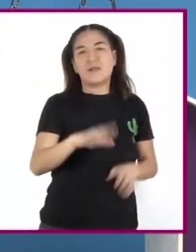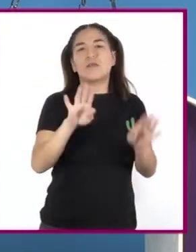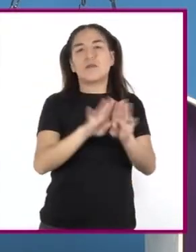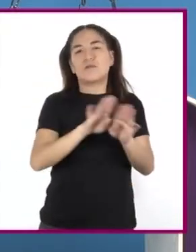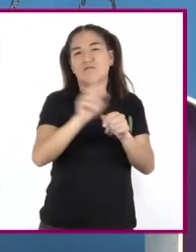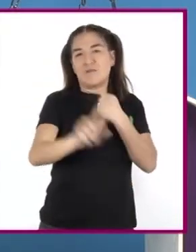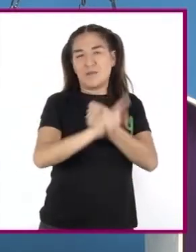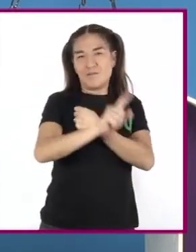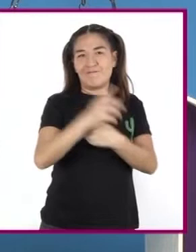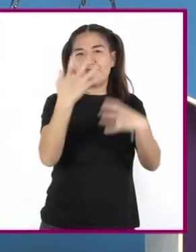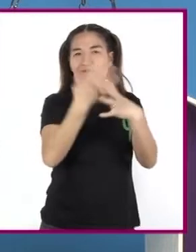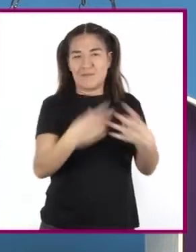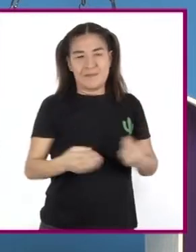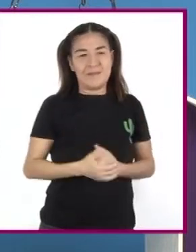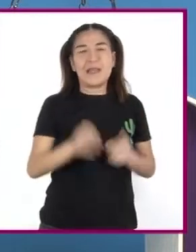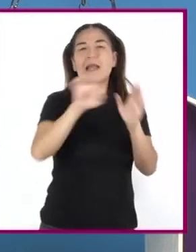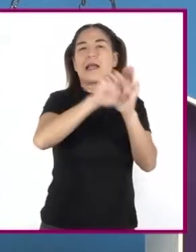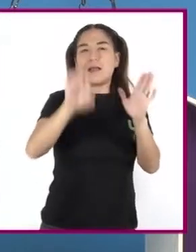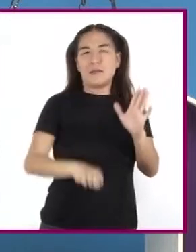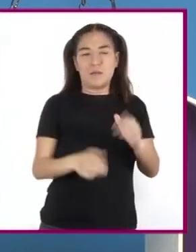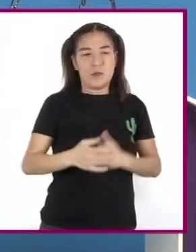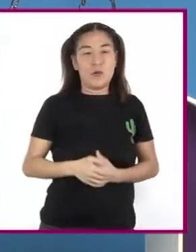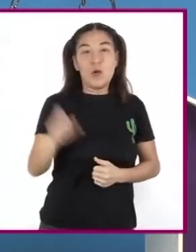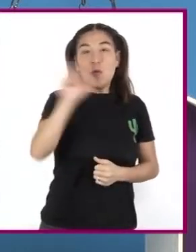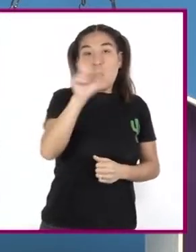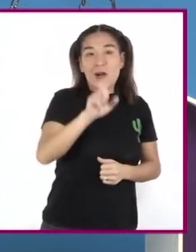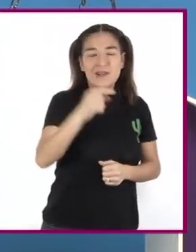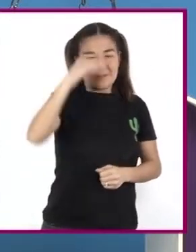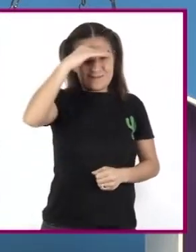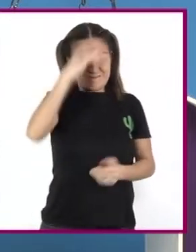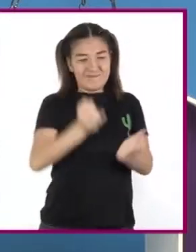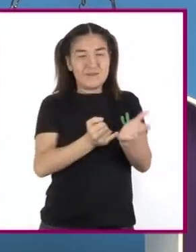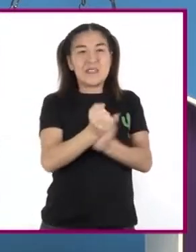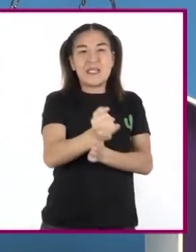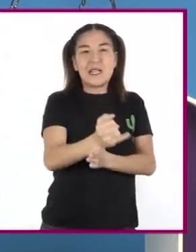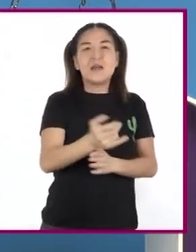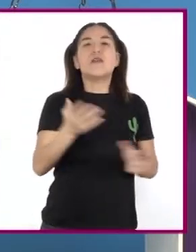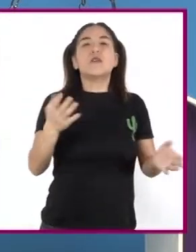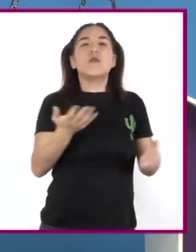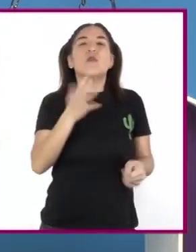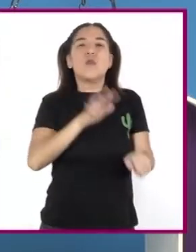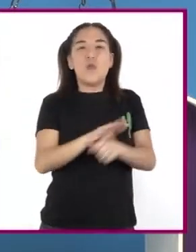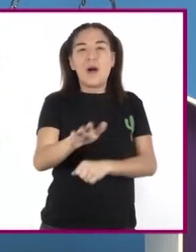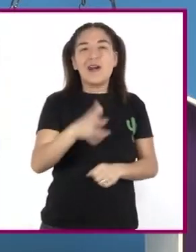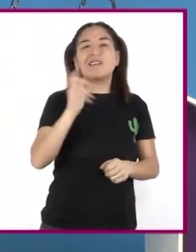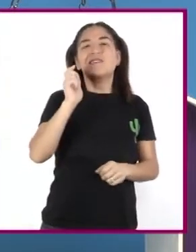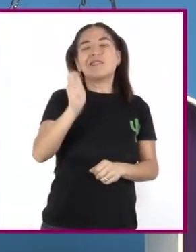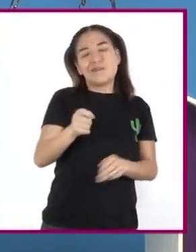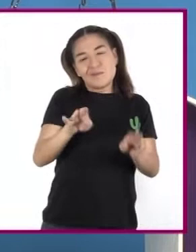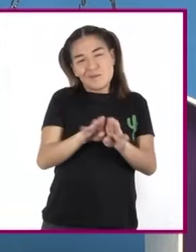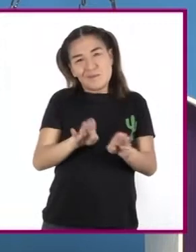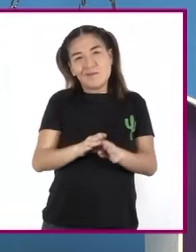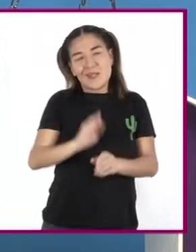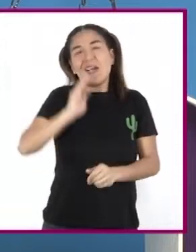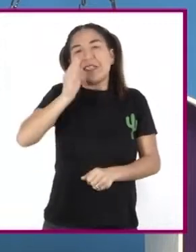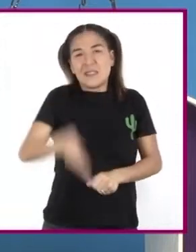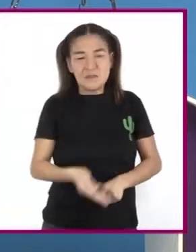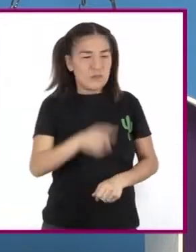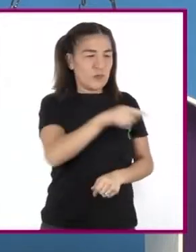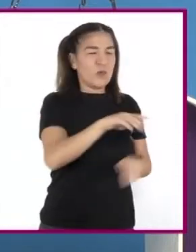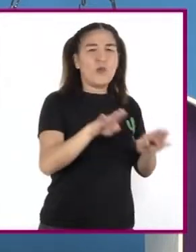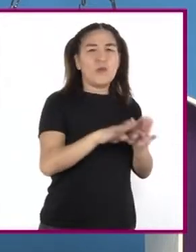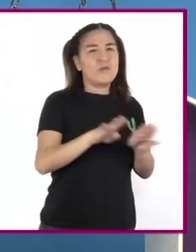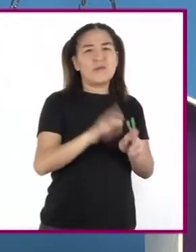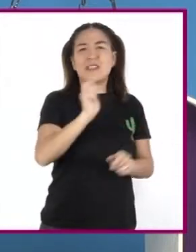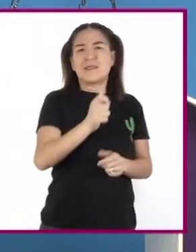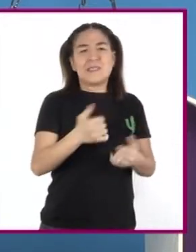conflictos Es decir Cuando tienen que decidir Entre qué tendrían Que ceder Y en qué no Para llegar